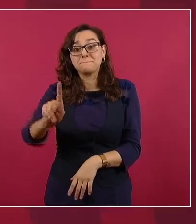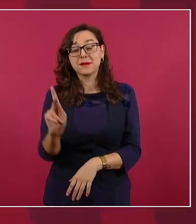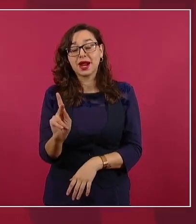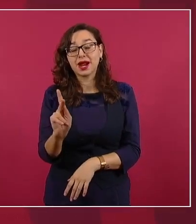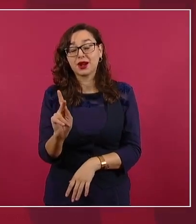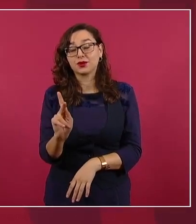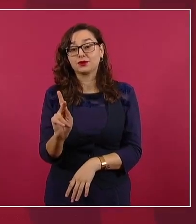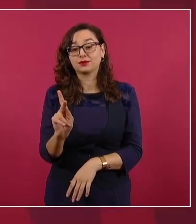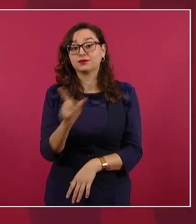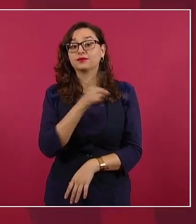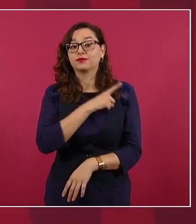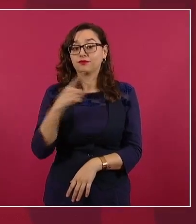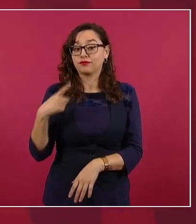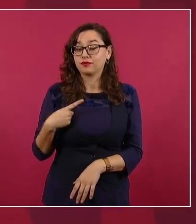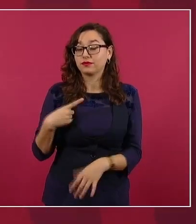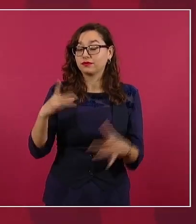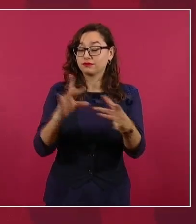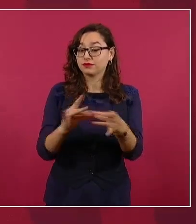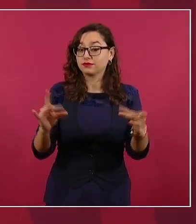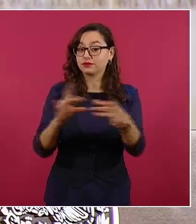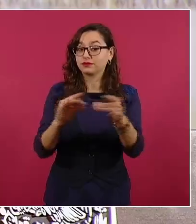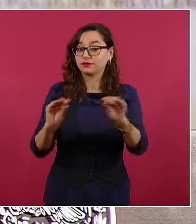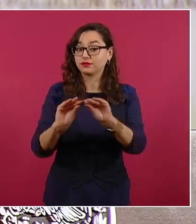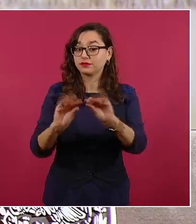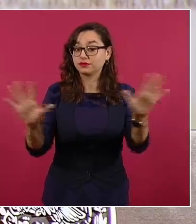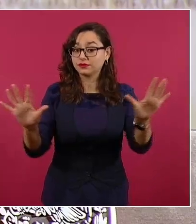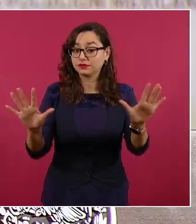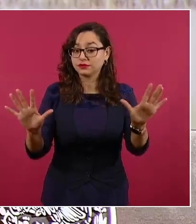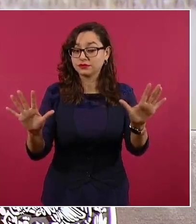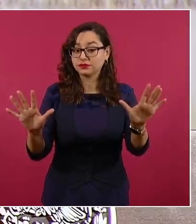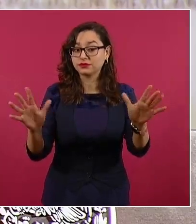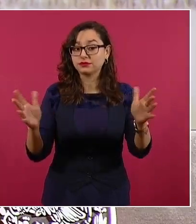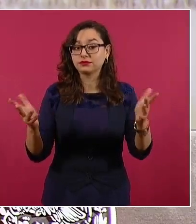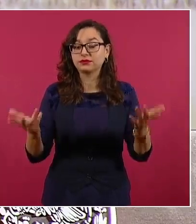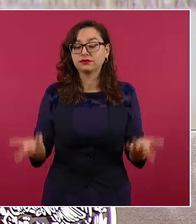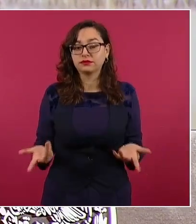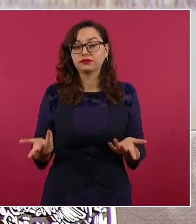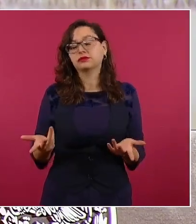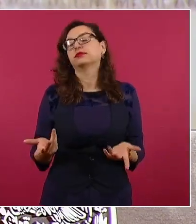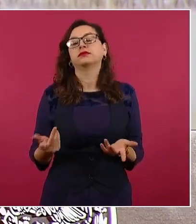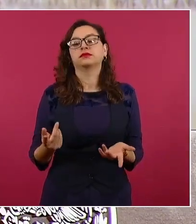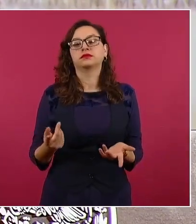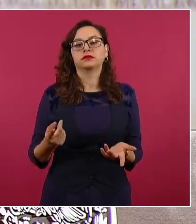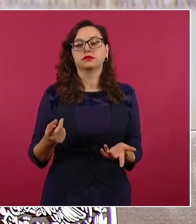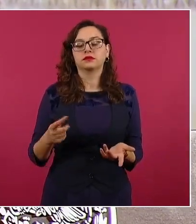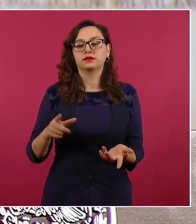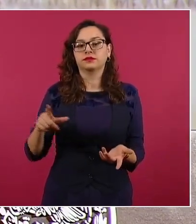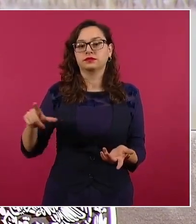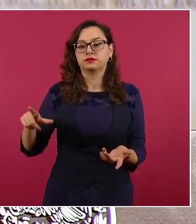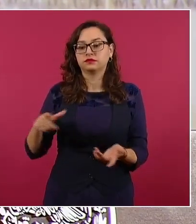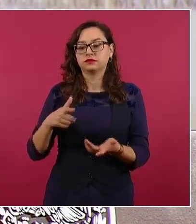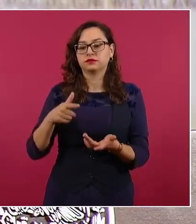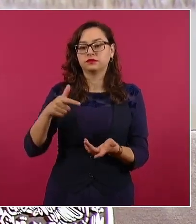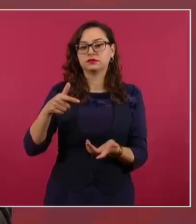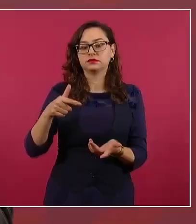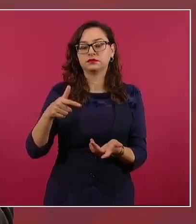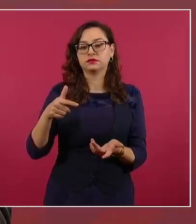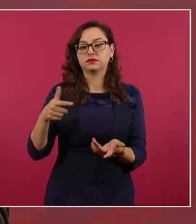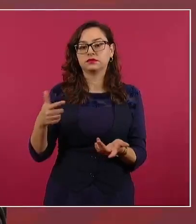concibió, dar servicio directo al